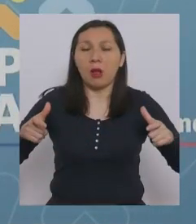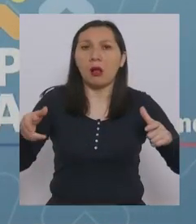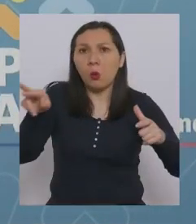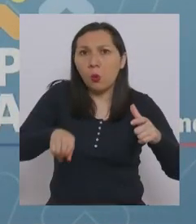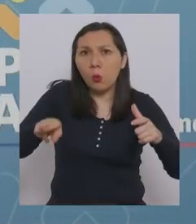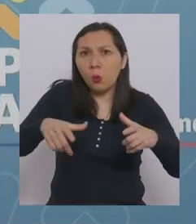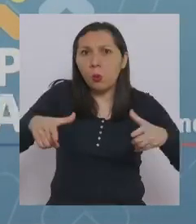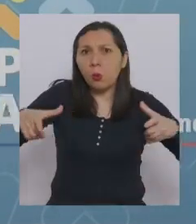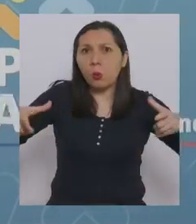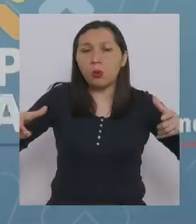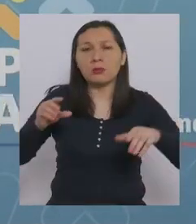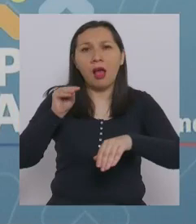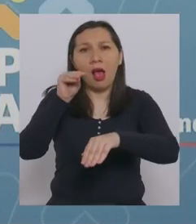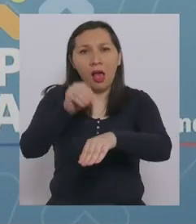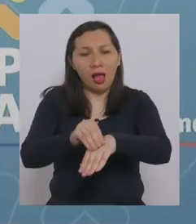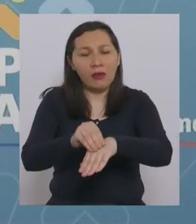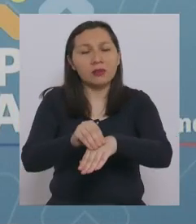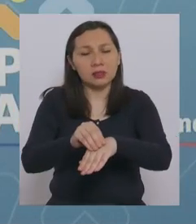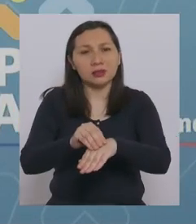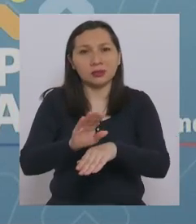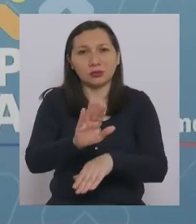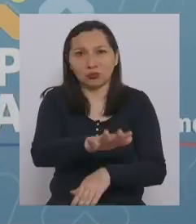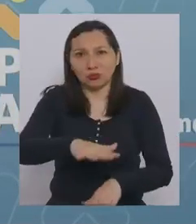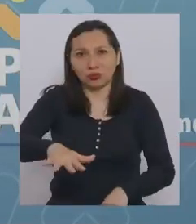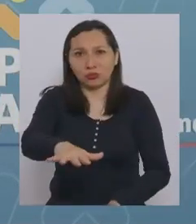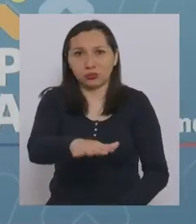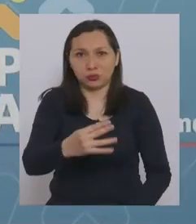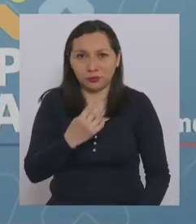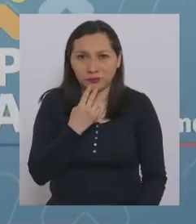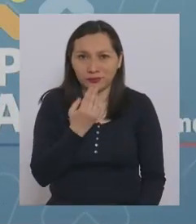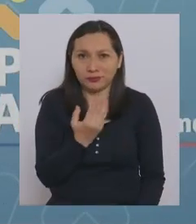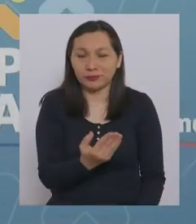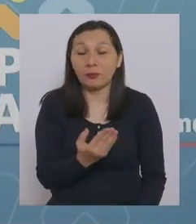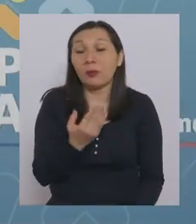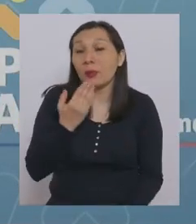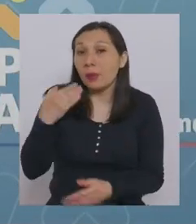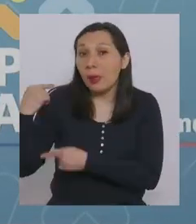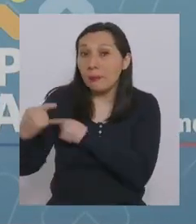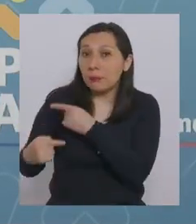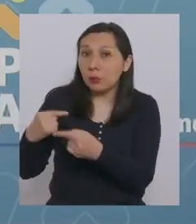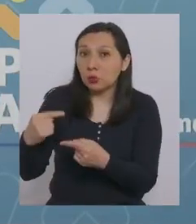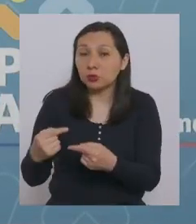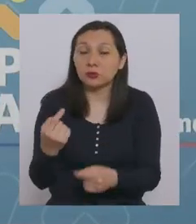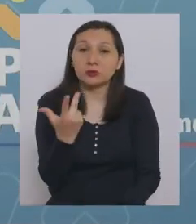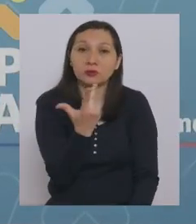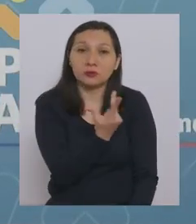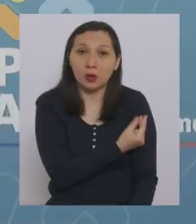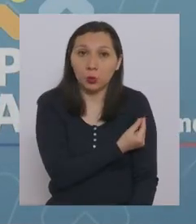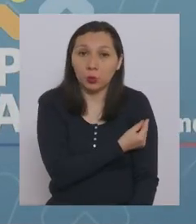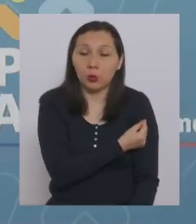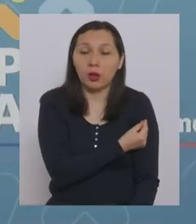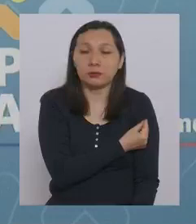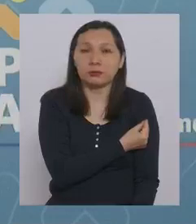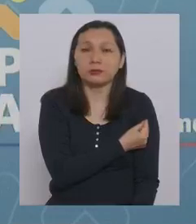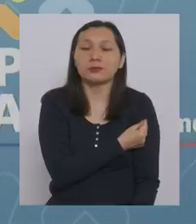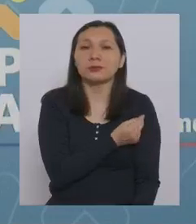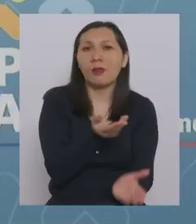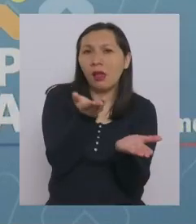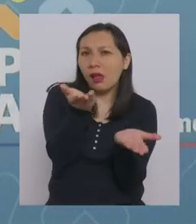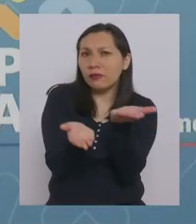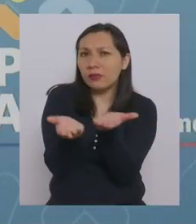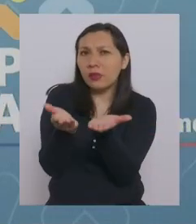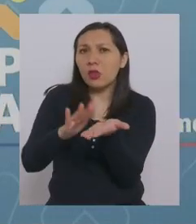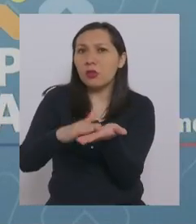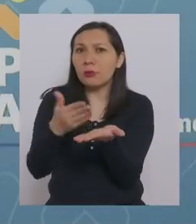lo tanto, les envío una señal de alerta. En cuanto al proceso de vacunación, el balance